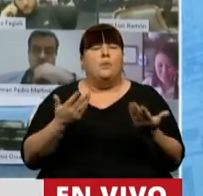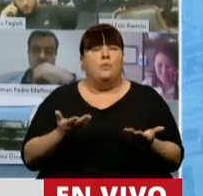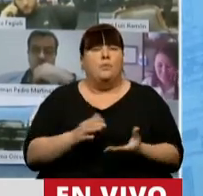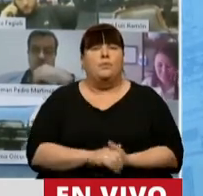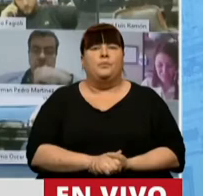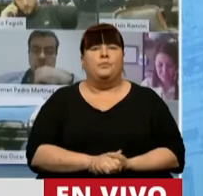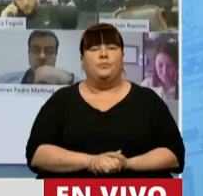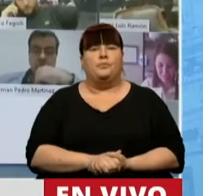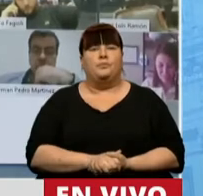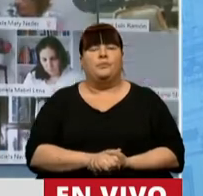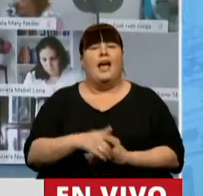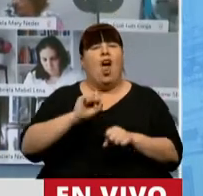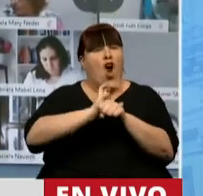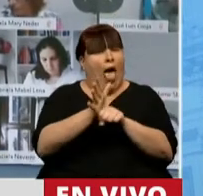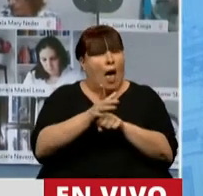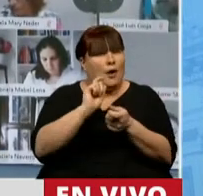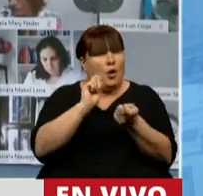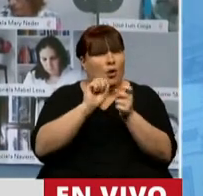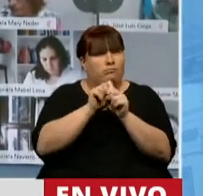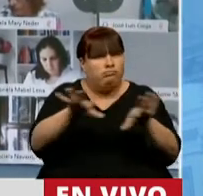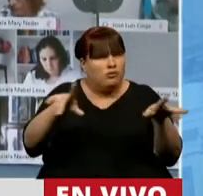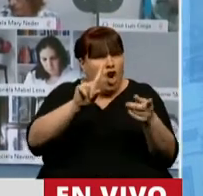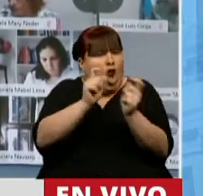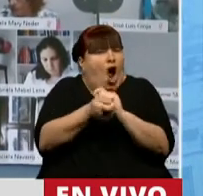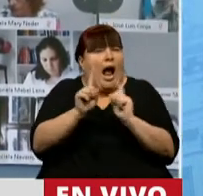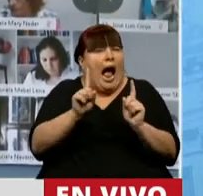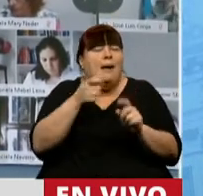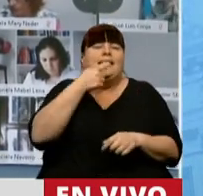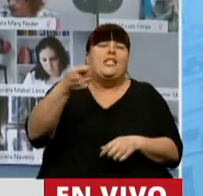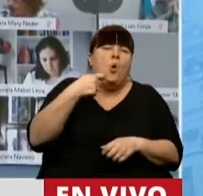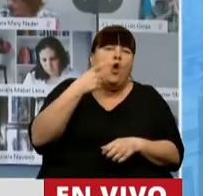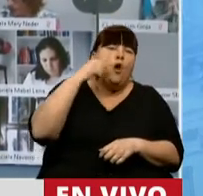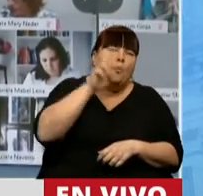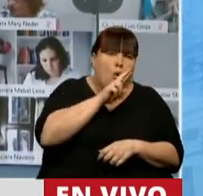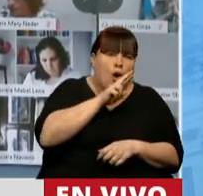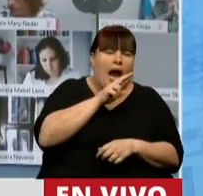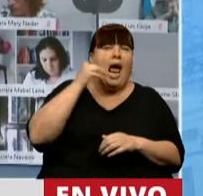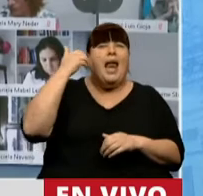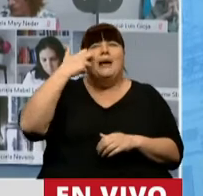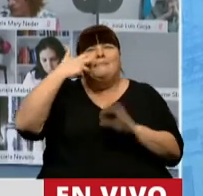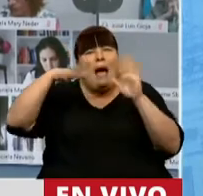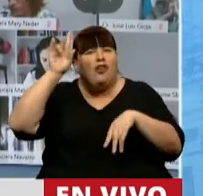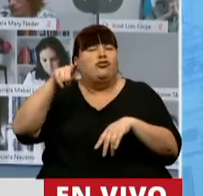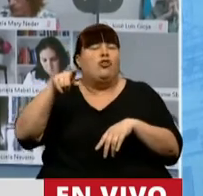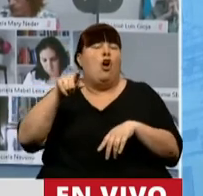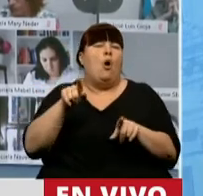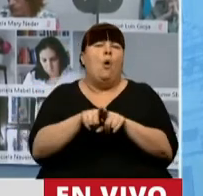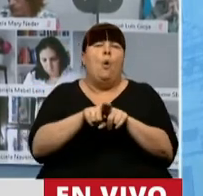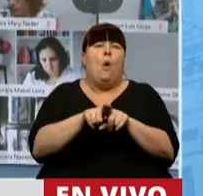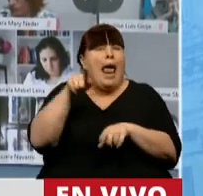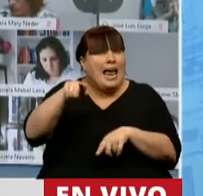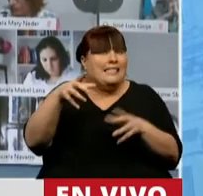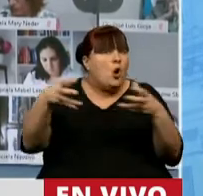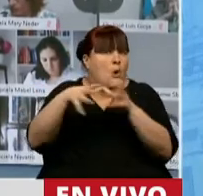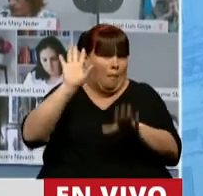la pandemia no modificó el hecho de que jubiladas y jubilados, adultos mayores, sean el